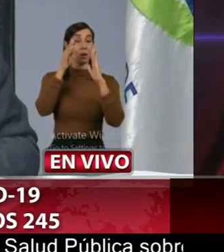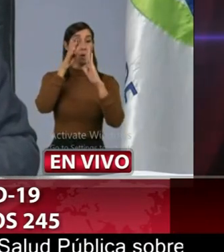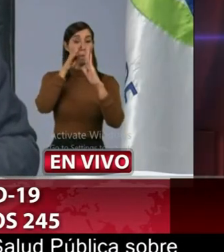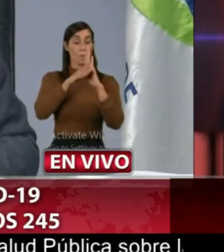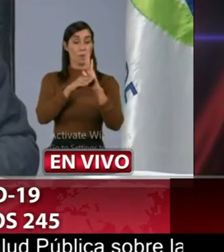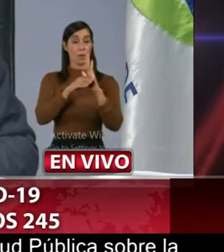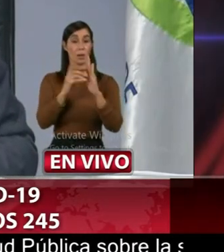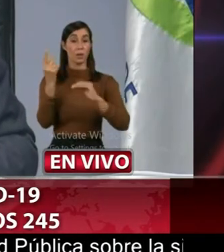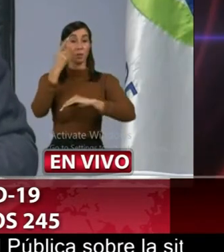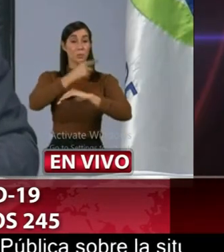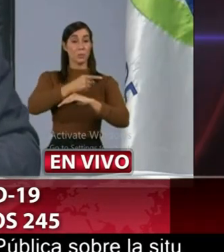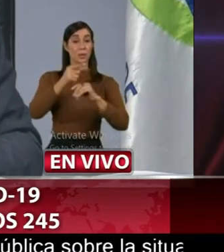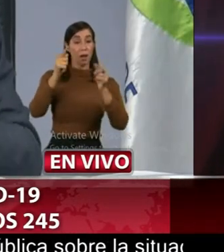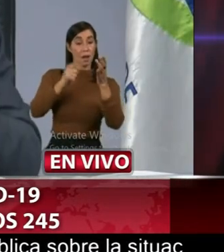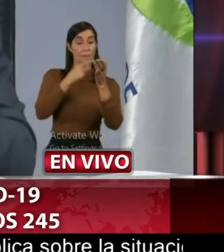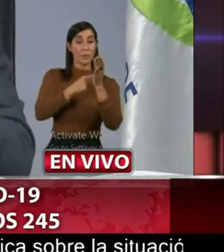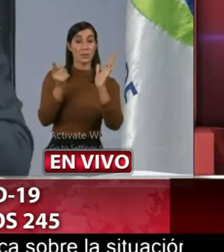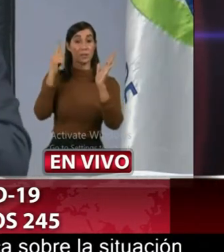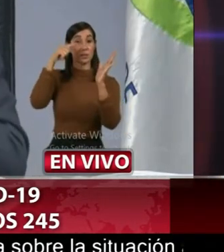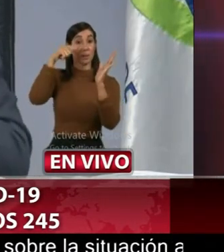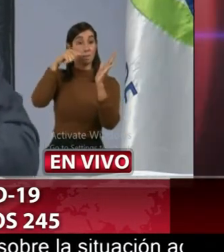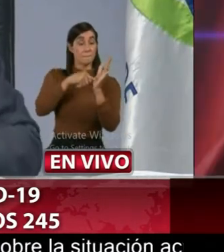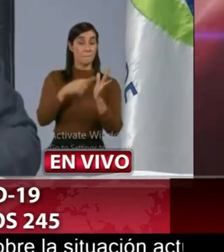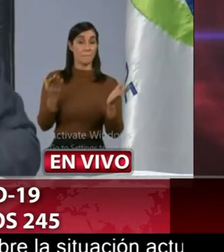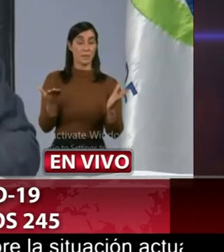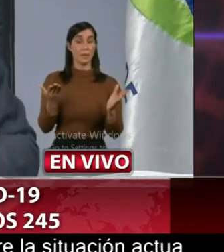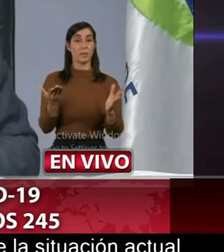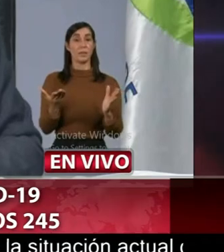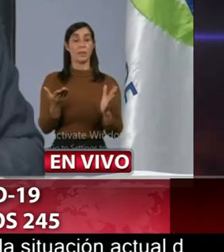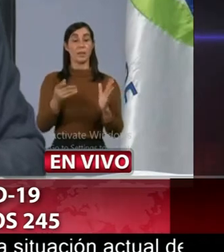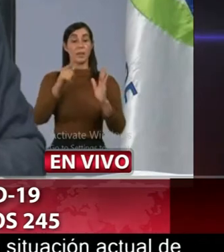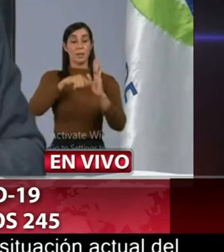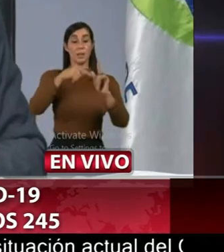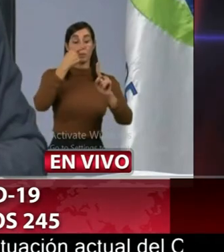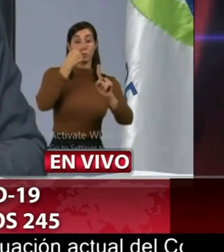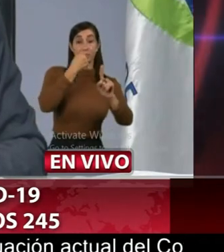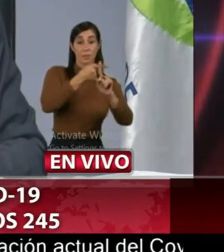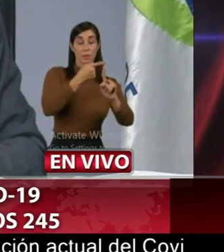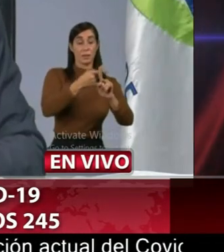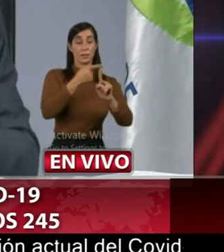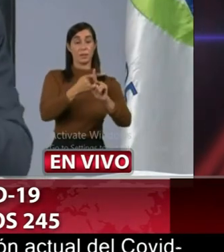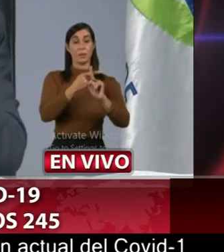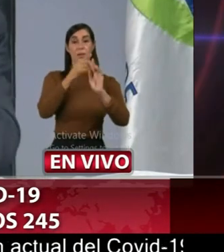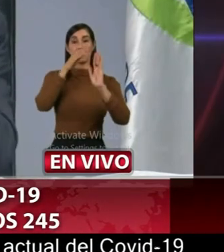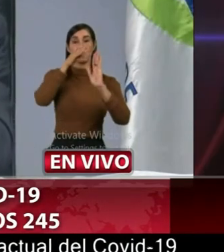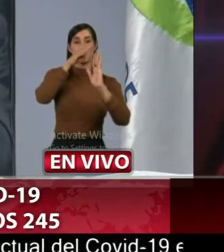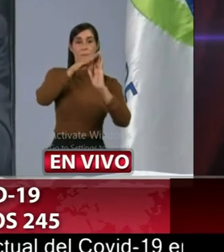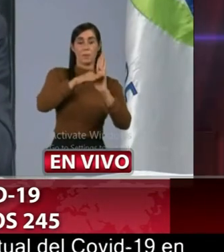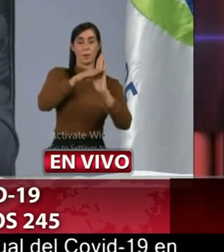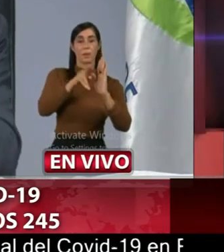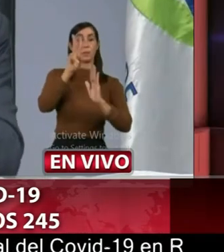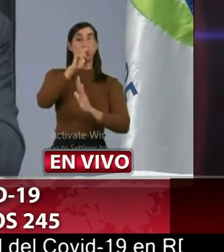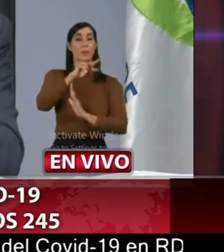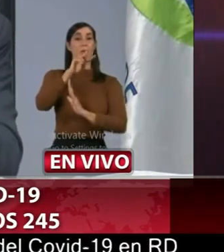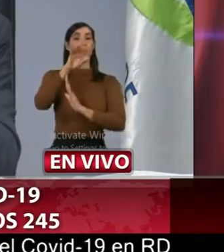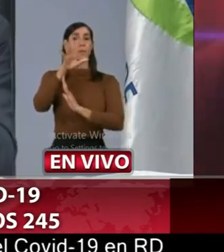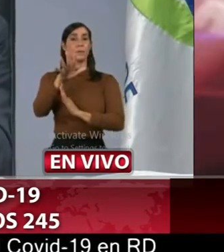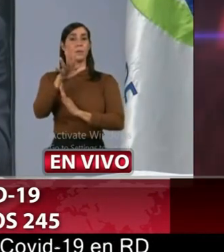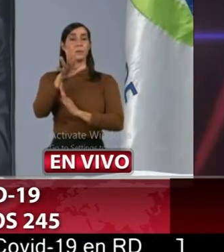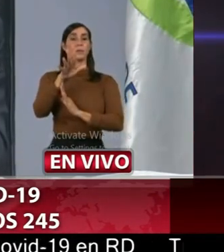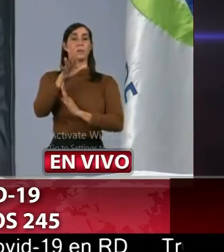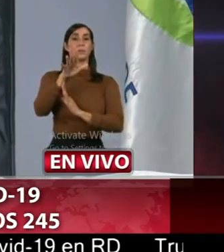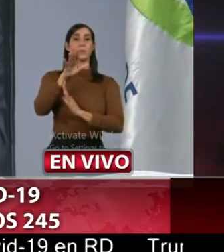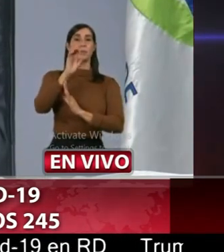hacer casi mil pruebas en un día y la tasa de positividad ha oscilado entre 25 y